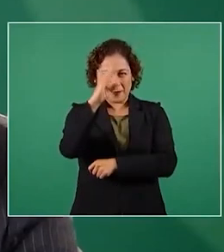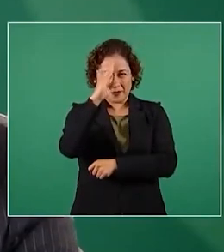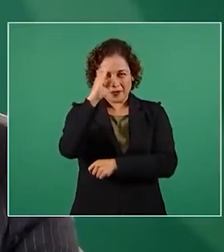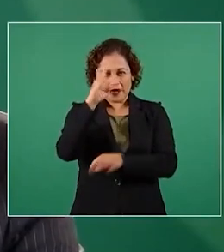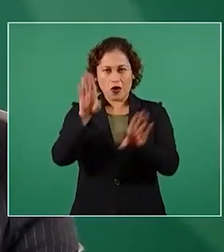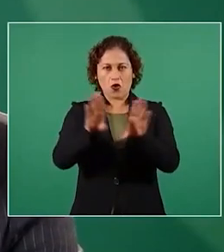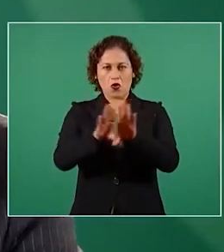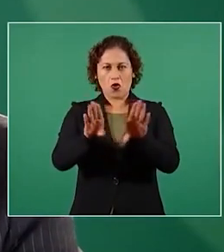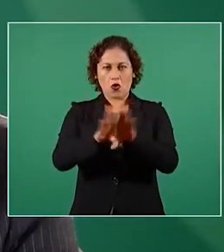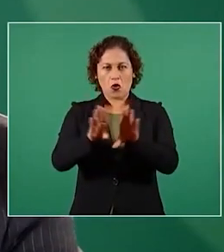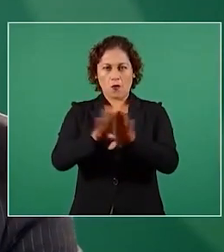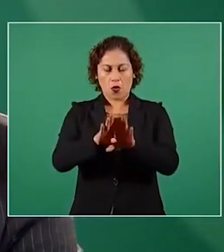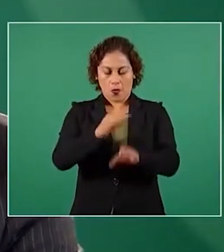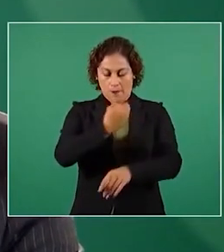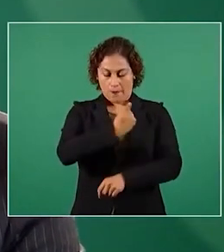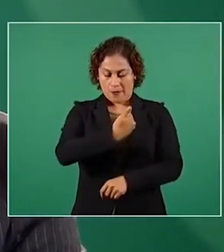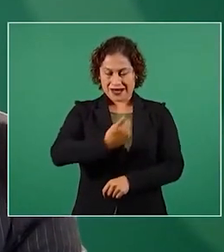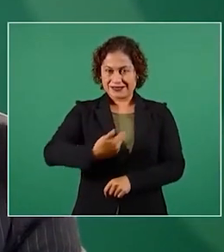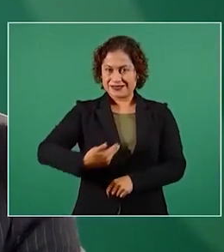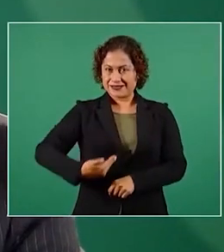si no tiene